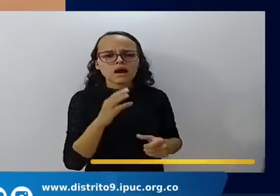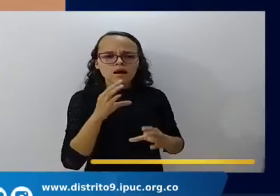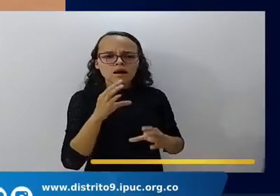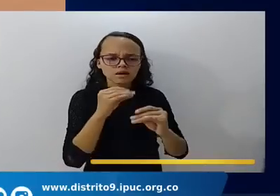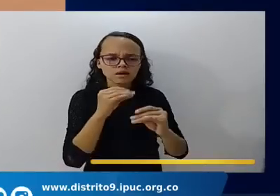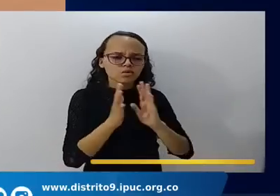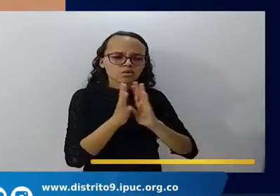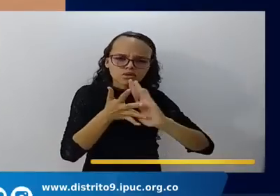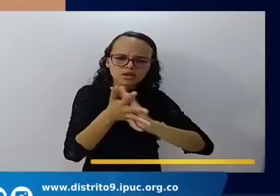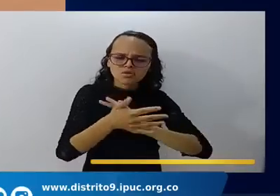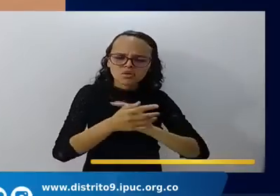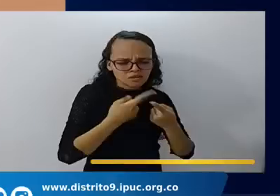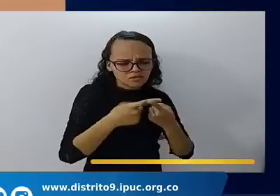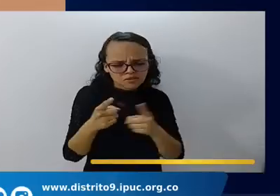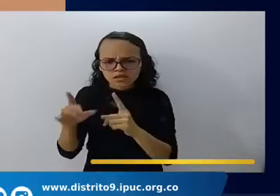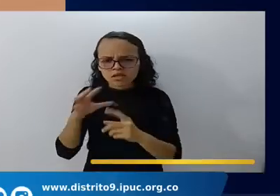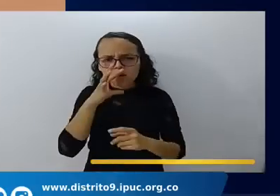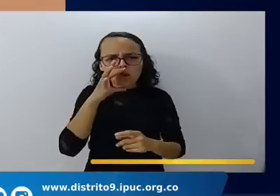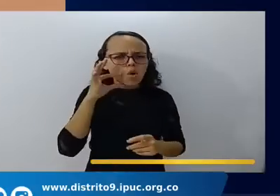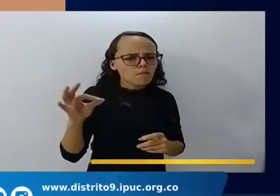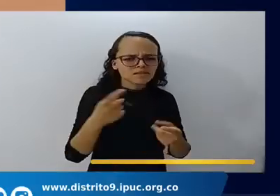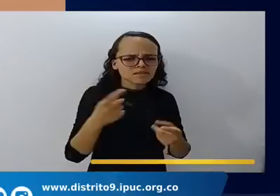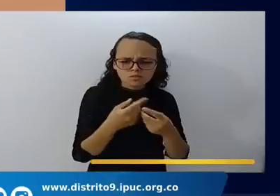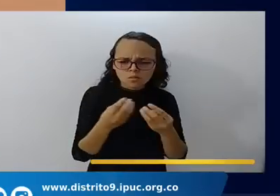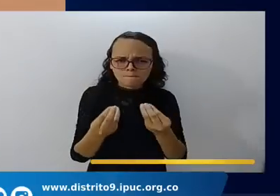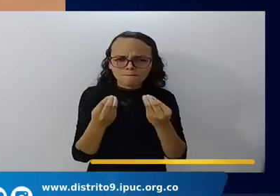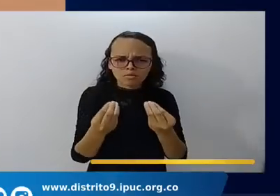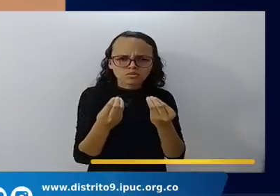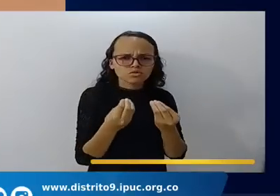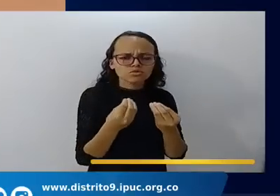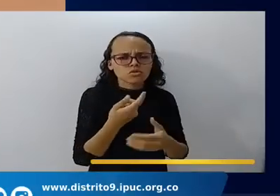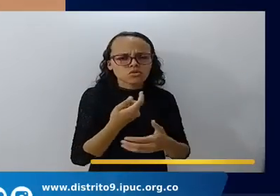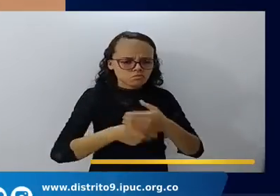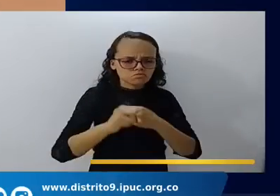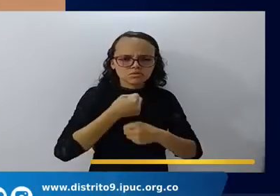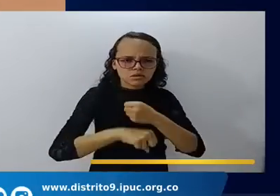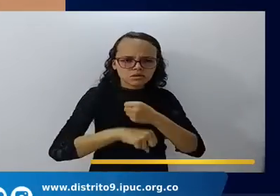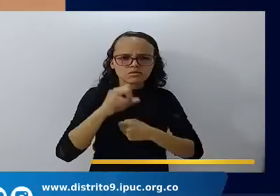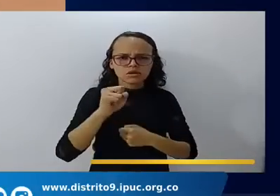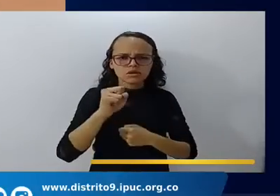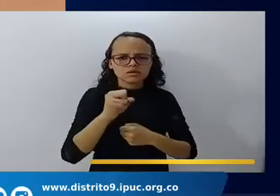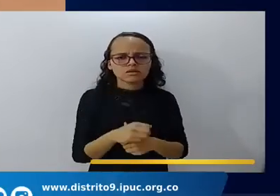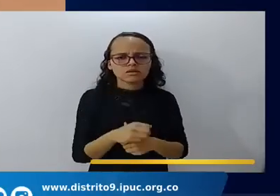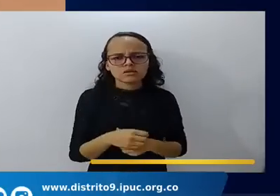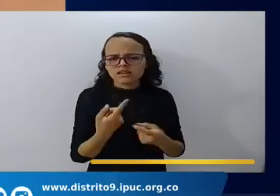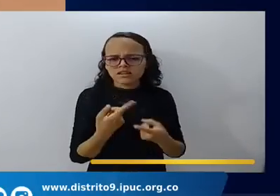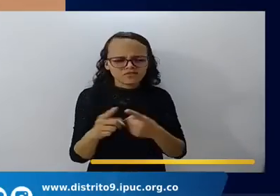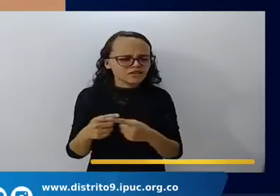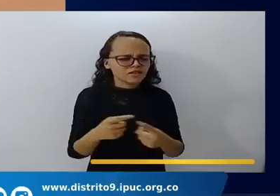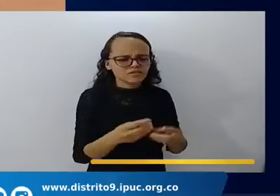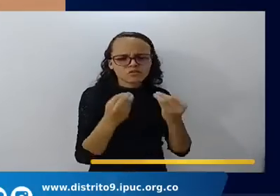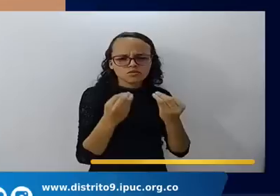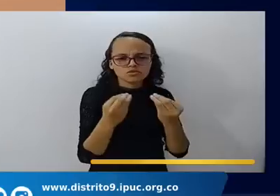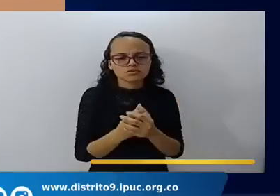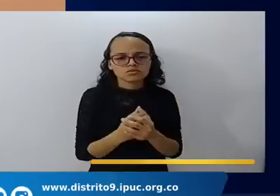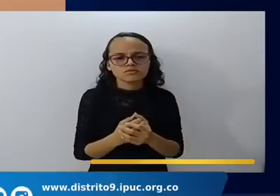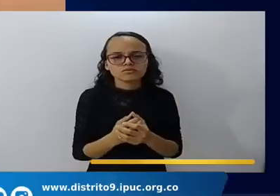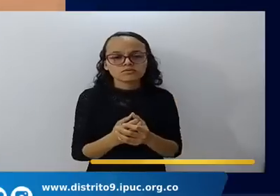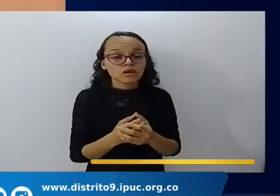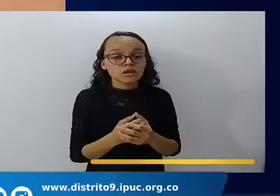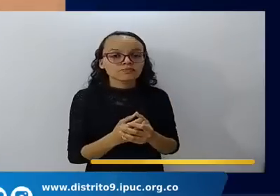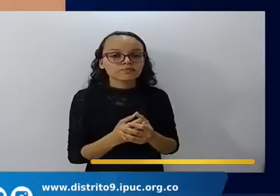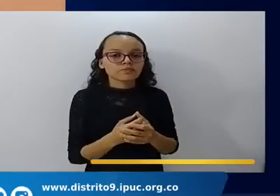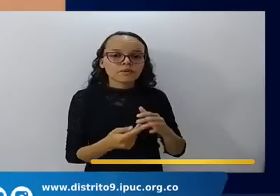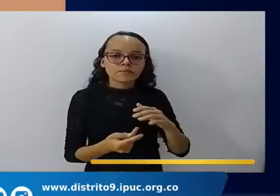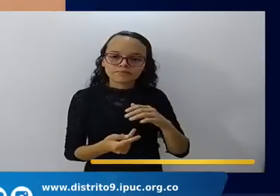Sansón de Geté de David así como de Samuel y de los profetas todo esto que estoy citando es lo que Dios me mostró esa